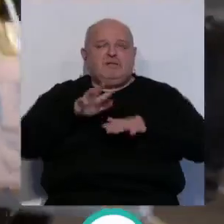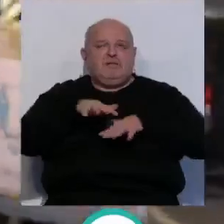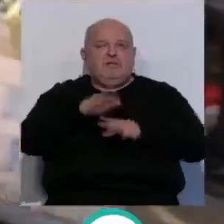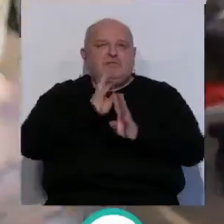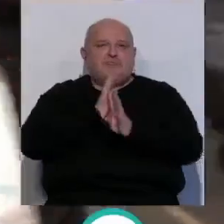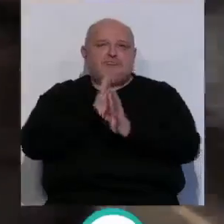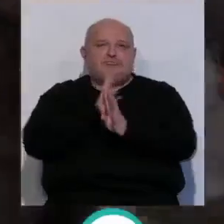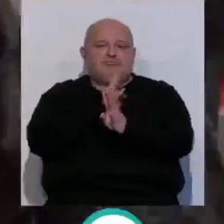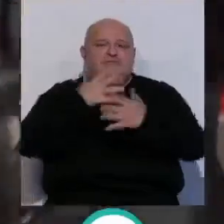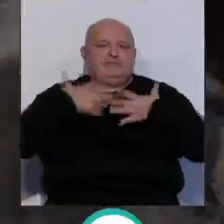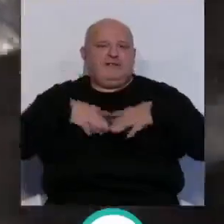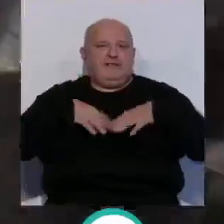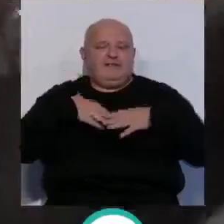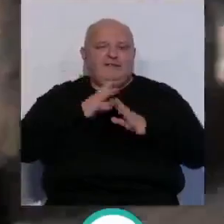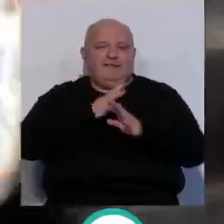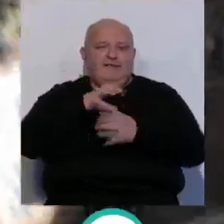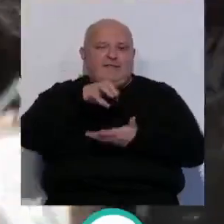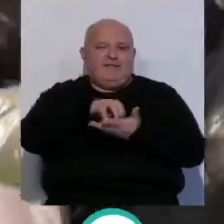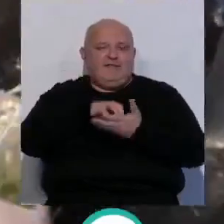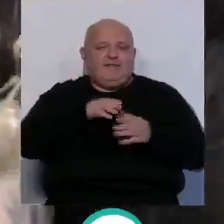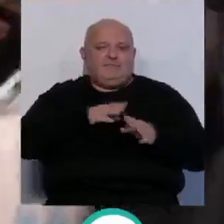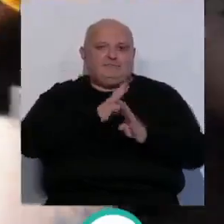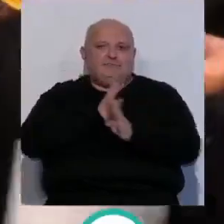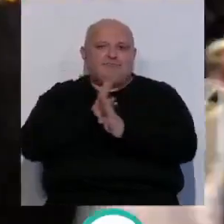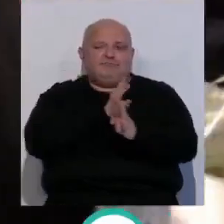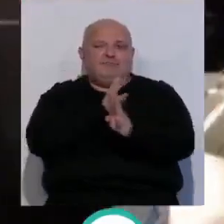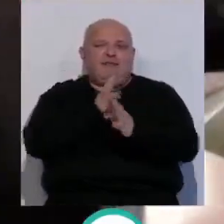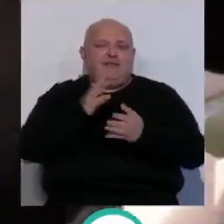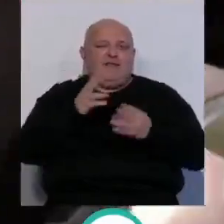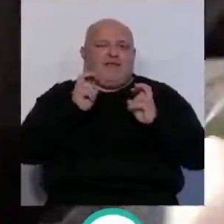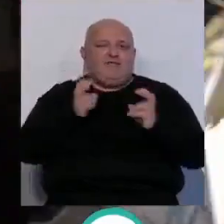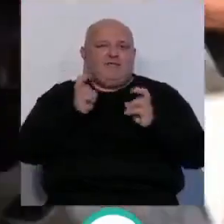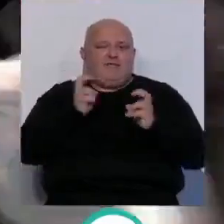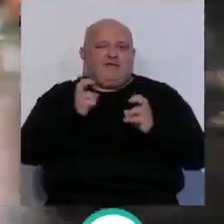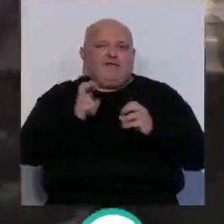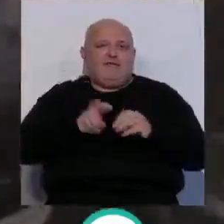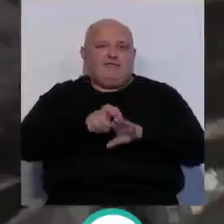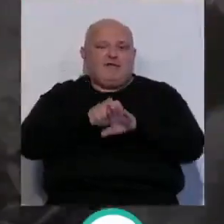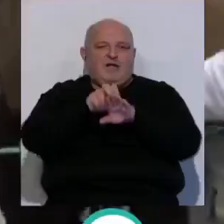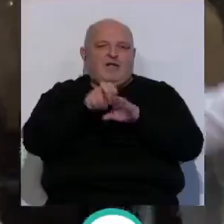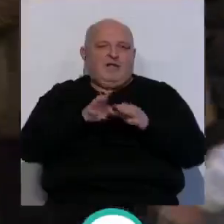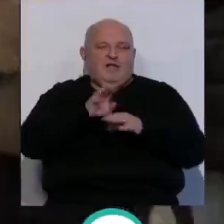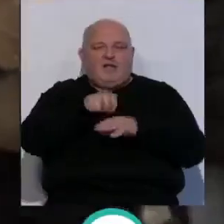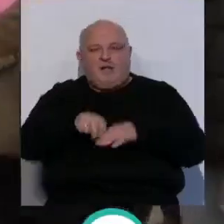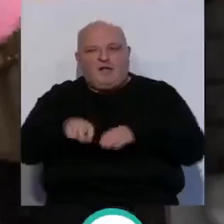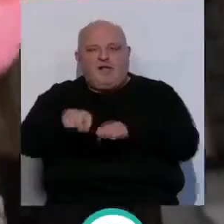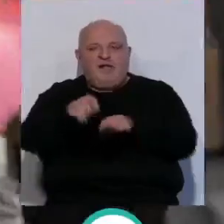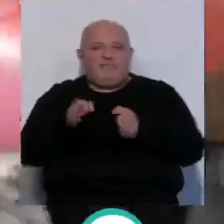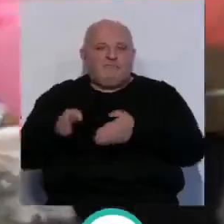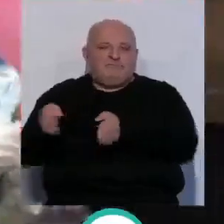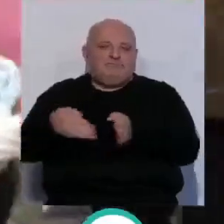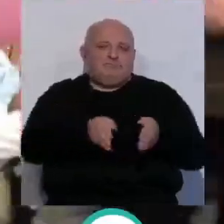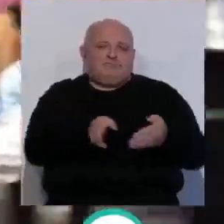con su pasacalles desde el centro para recorrer parte de la avenida de la Sanidad Pública, subir la avenida principal de Cádiz y bajar a la altura